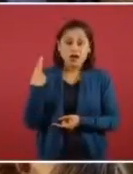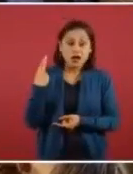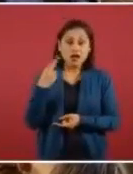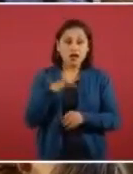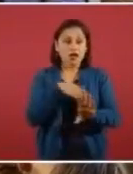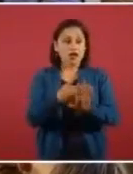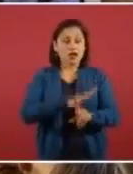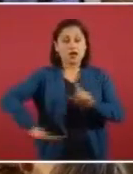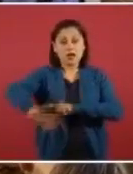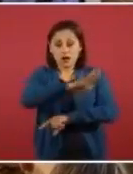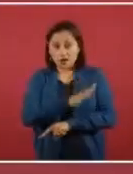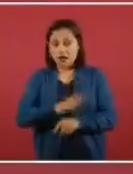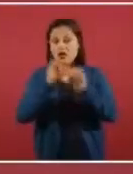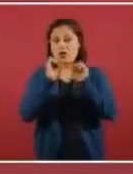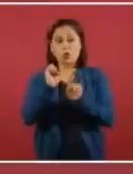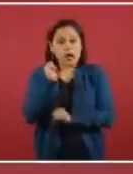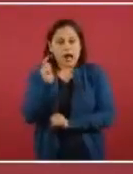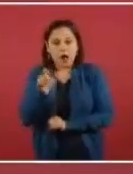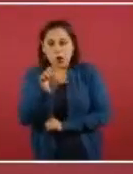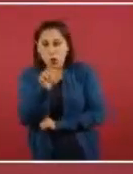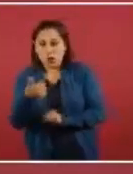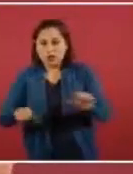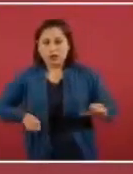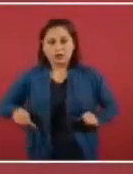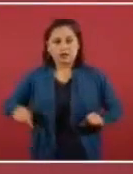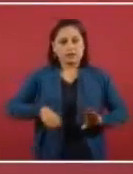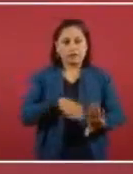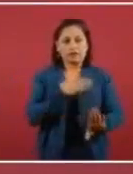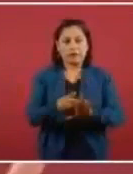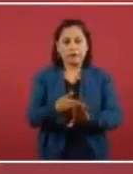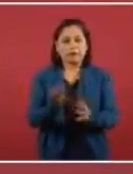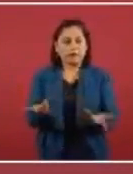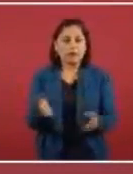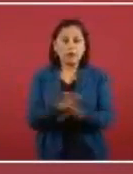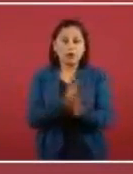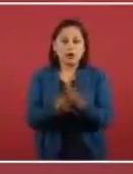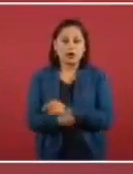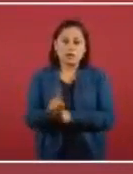sociedad son gravísimos, no necesitan adjetivos. Un homicidio es un homicidio, no importa la intención.